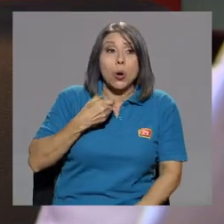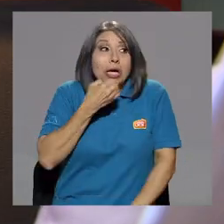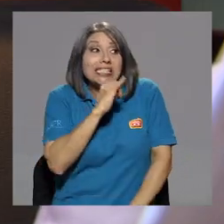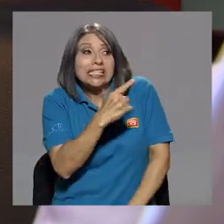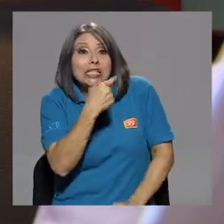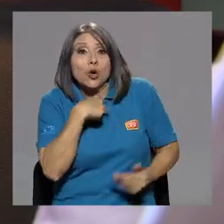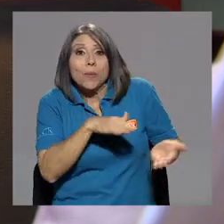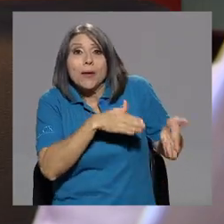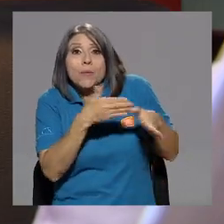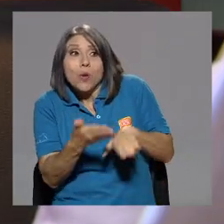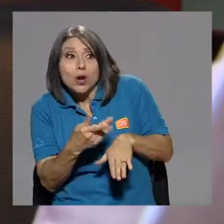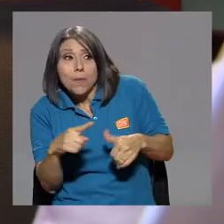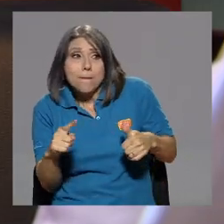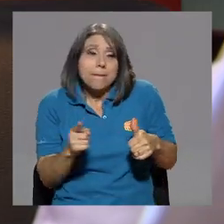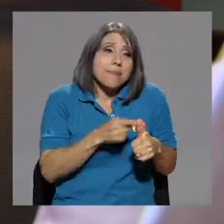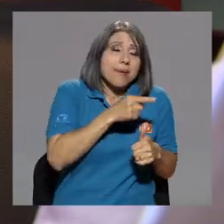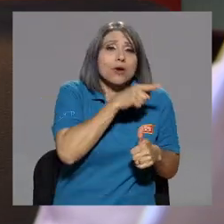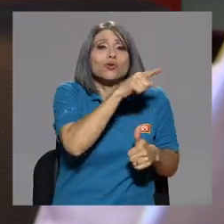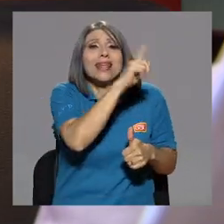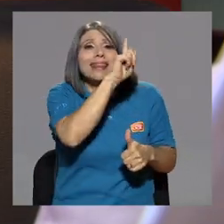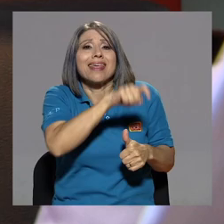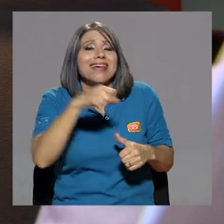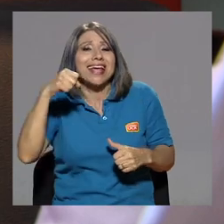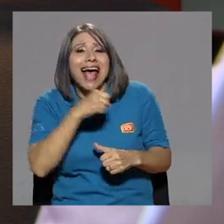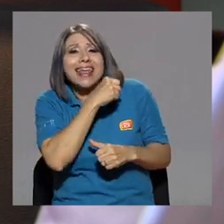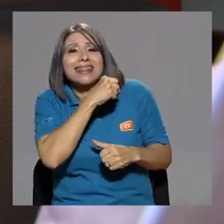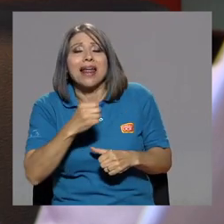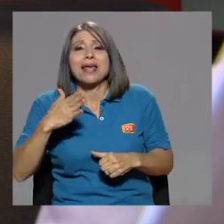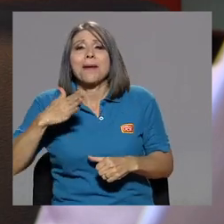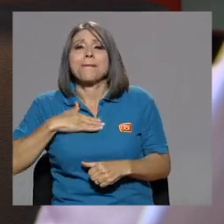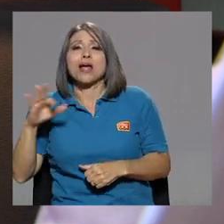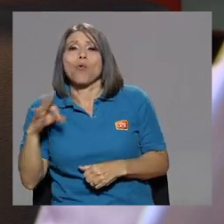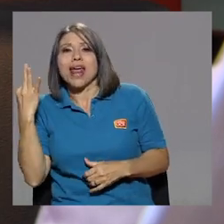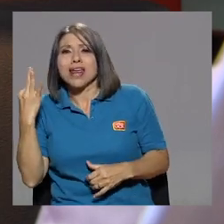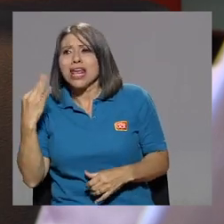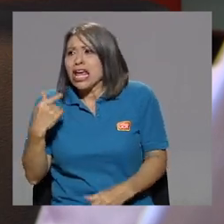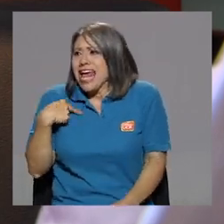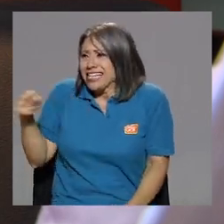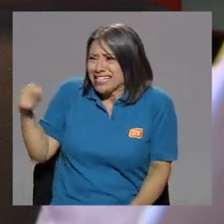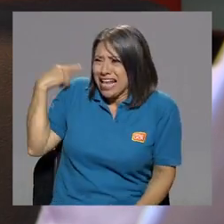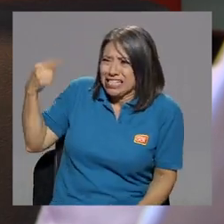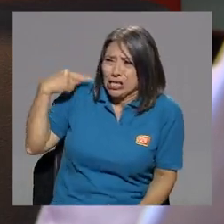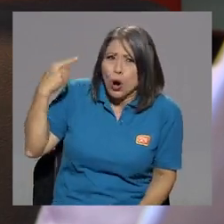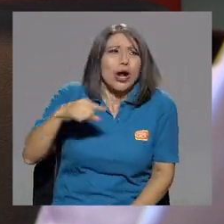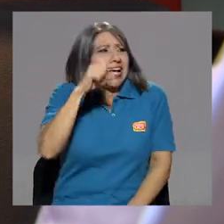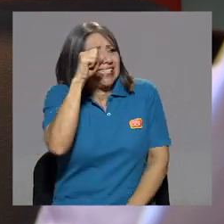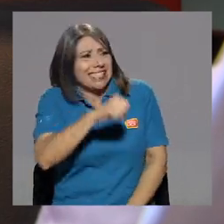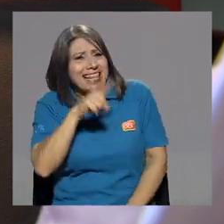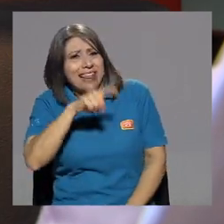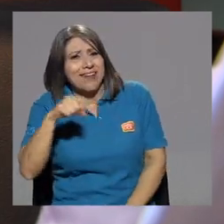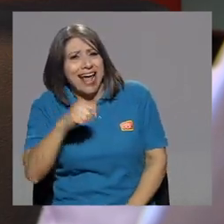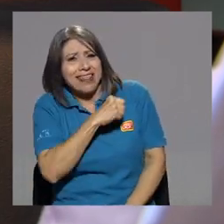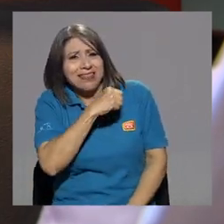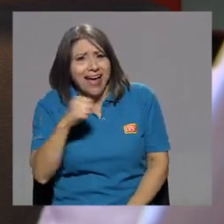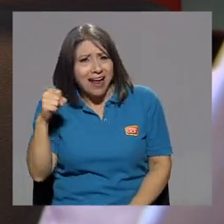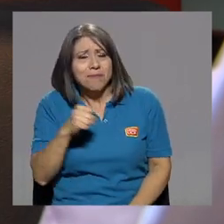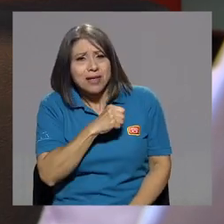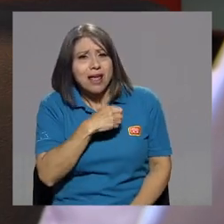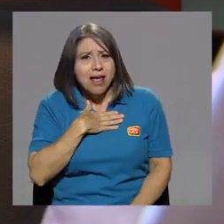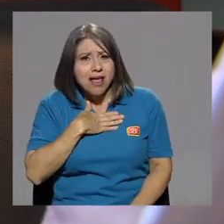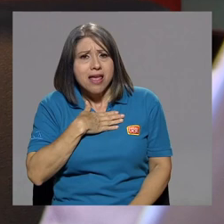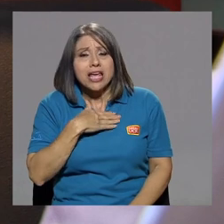Sandra, antes que vos tenés que cantarme My Way, le digo, ¿estás loca? No, tenés que cantarme, y lo hice con